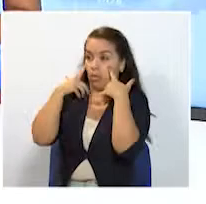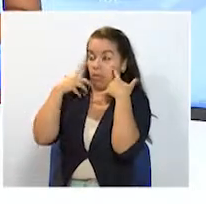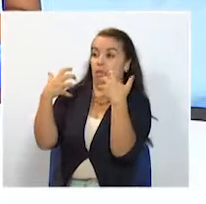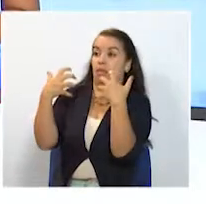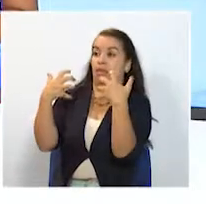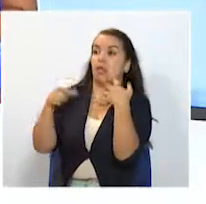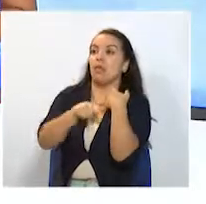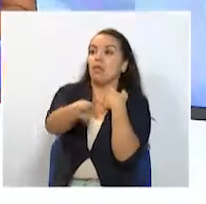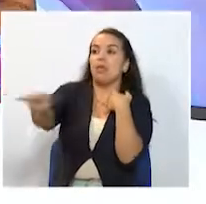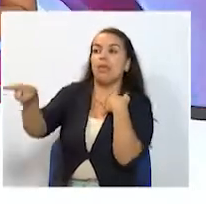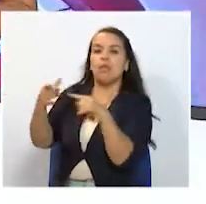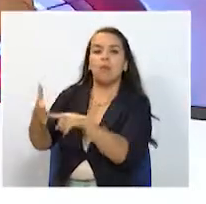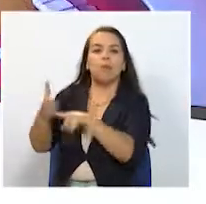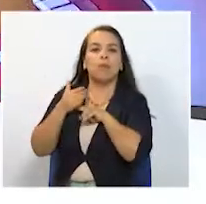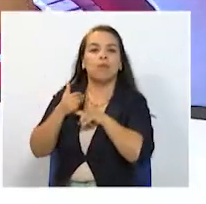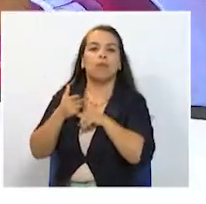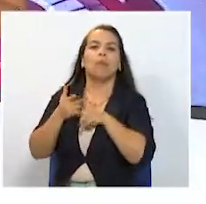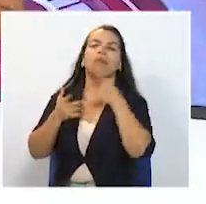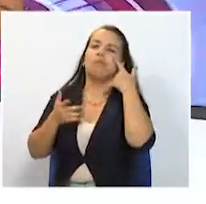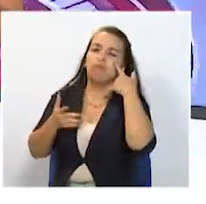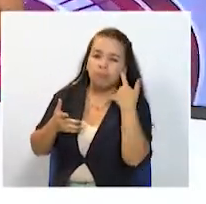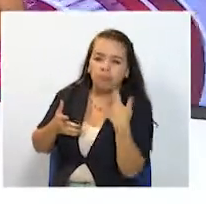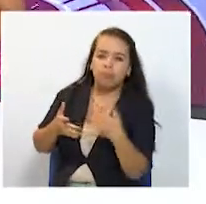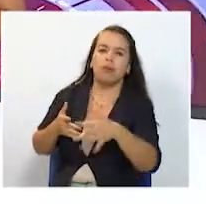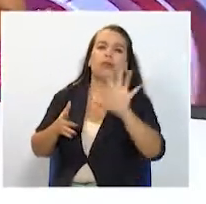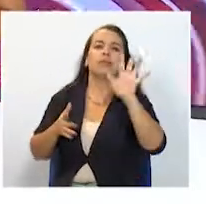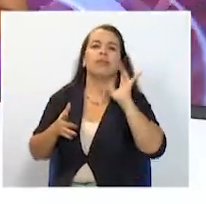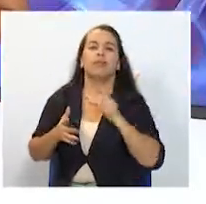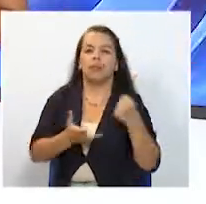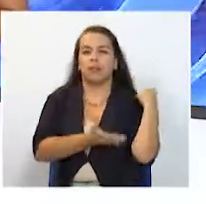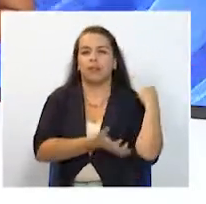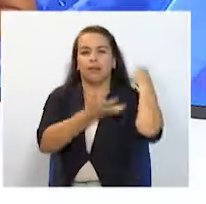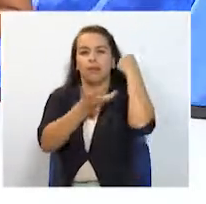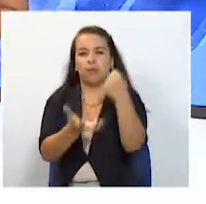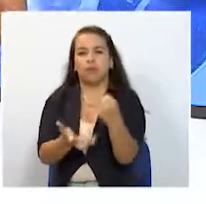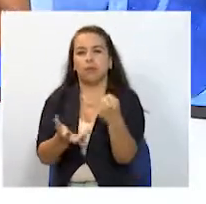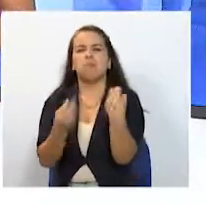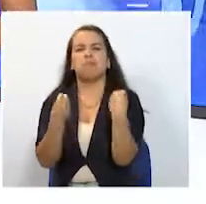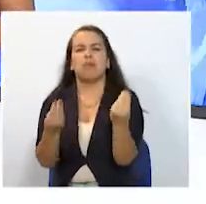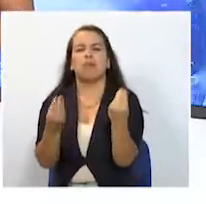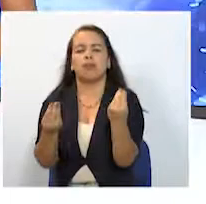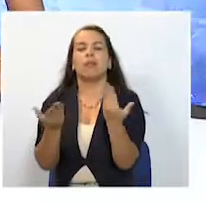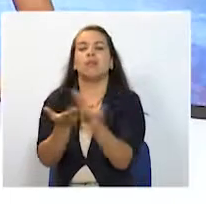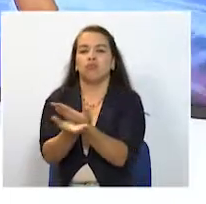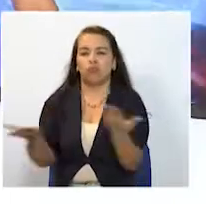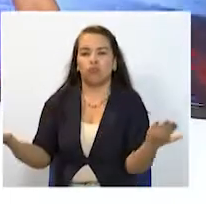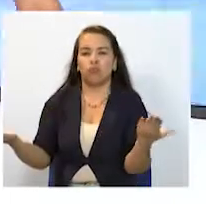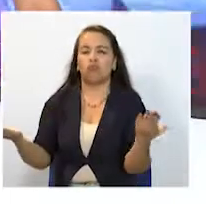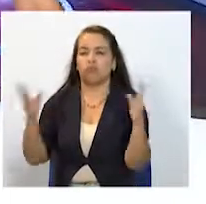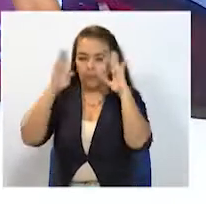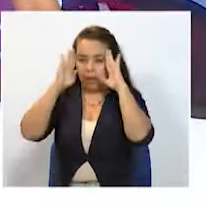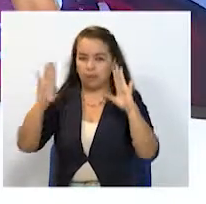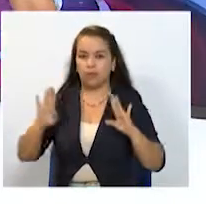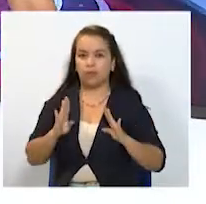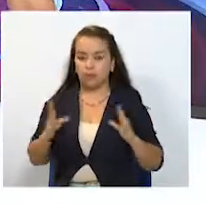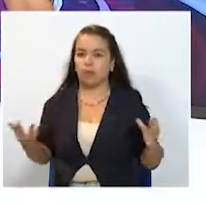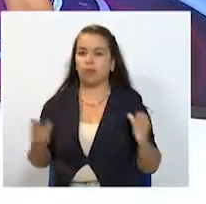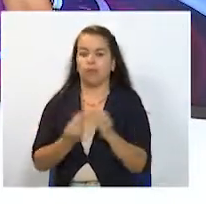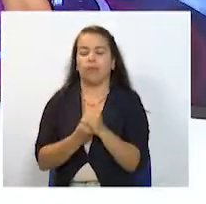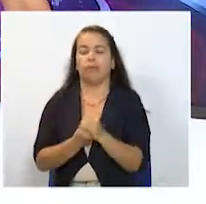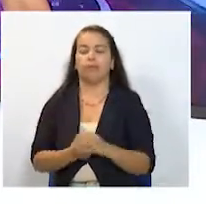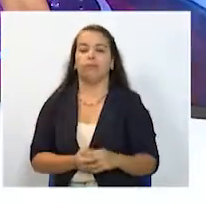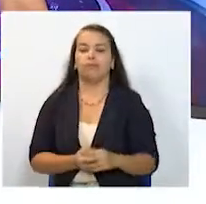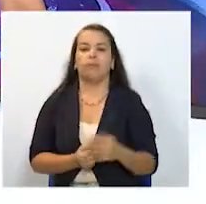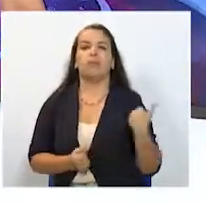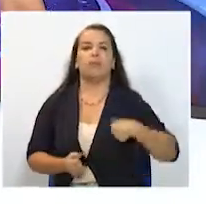ellos señalan que, al parecer, estaban todos los recursos dispuestos para generar muy bien la atención integral a todas las víctimas. Nosotros